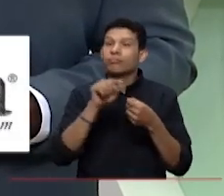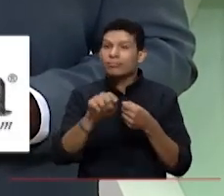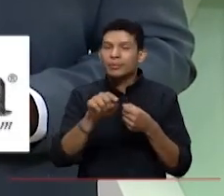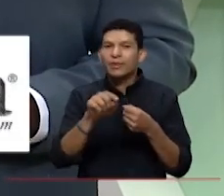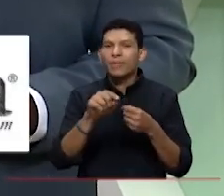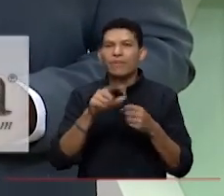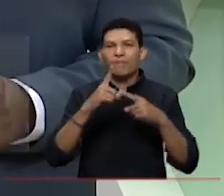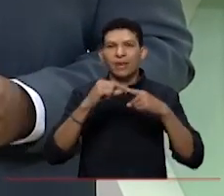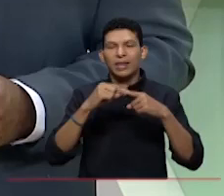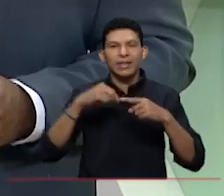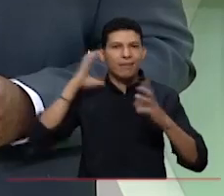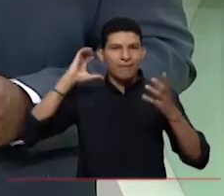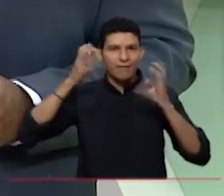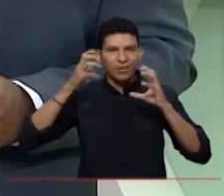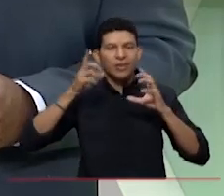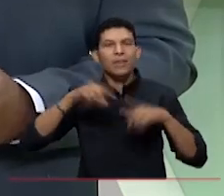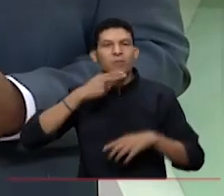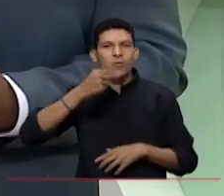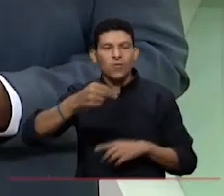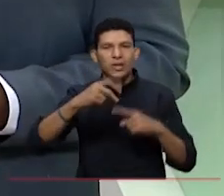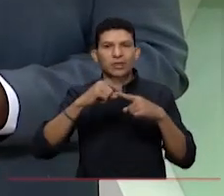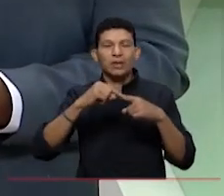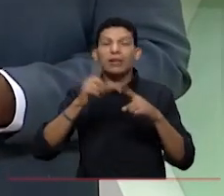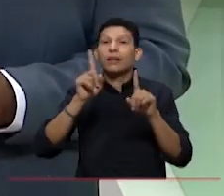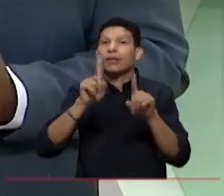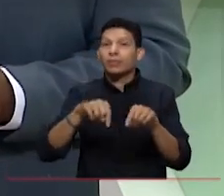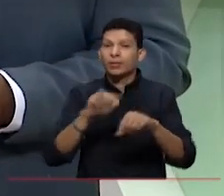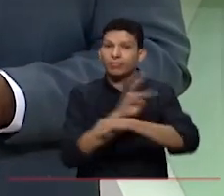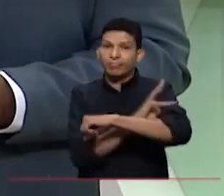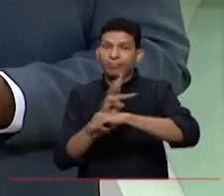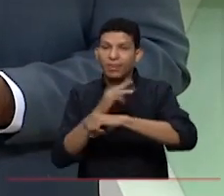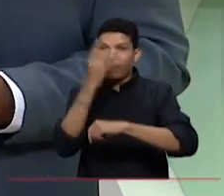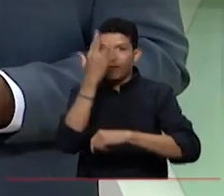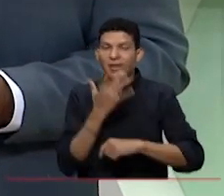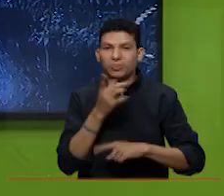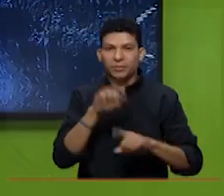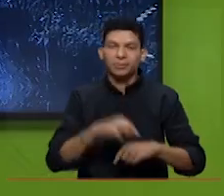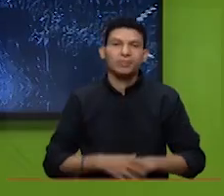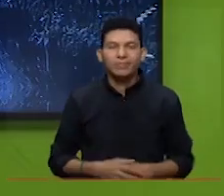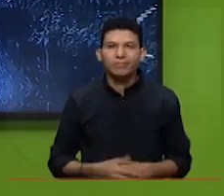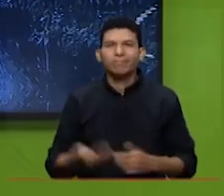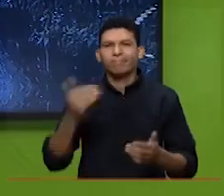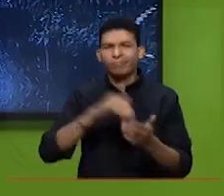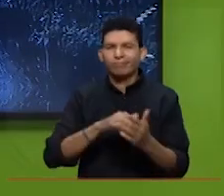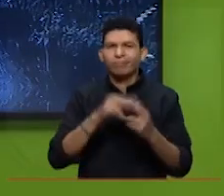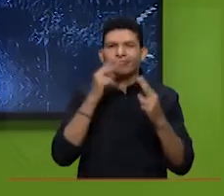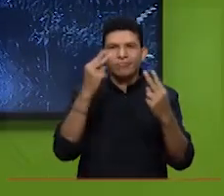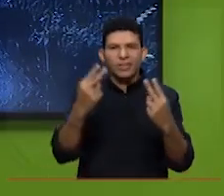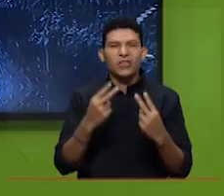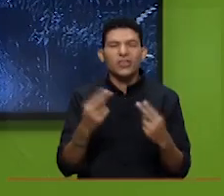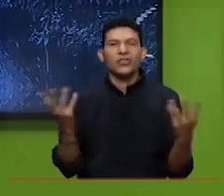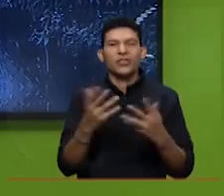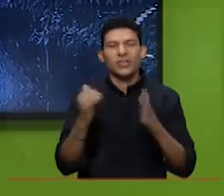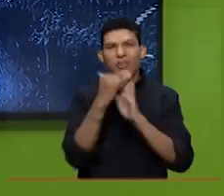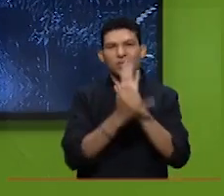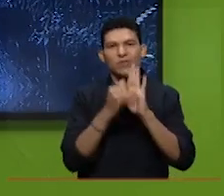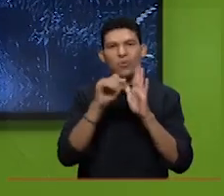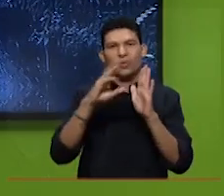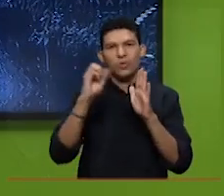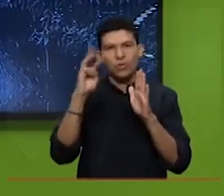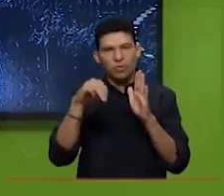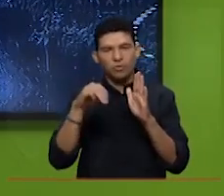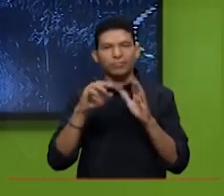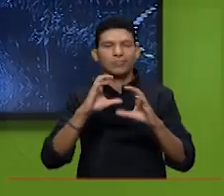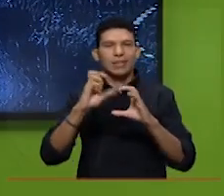en modoverderadio.com, en cuentos verdes y a través de las redes sociales. Pueden volver a ver el informativo en nuestro canal youtube.com